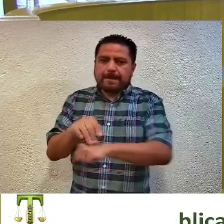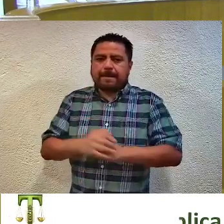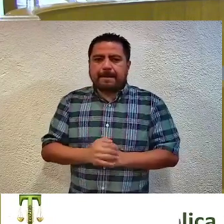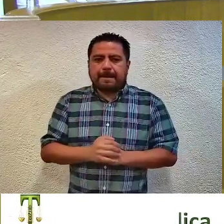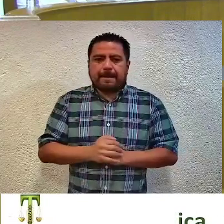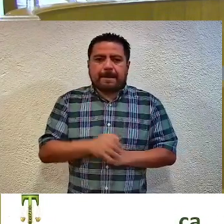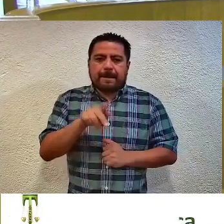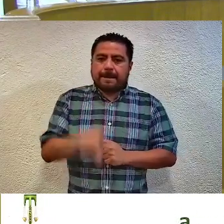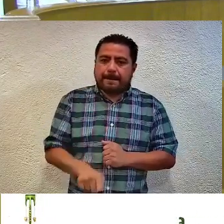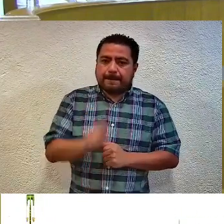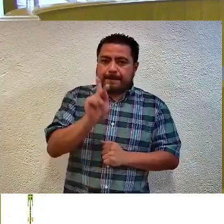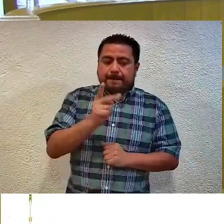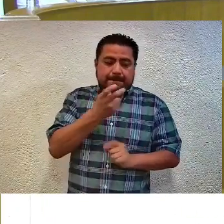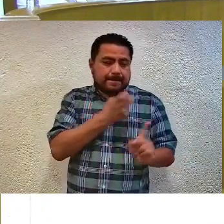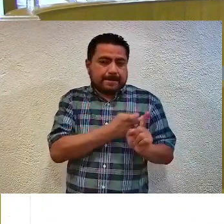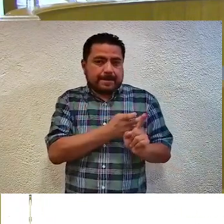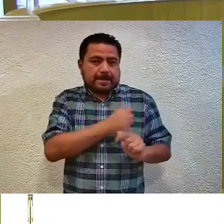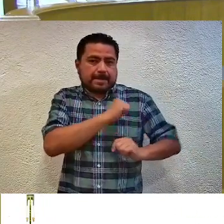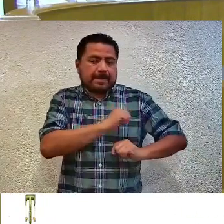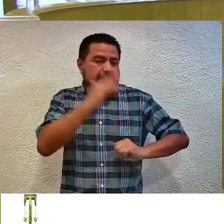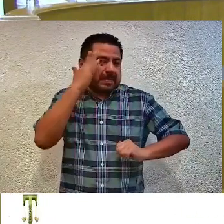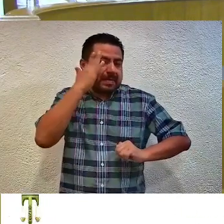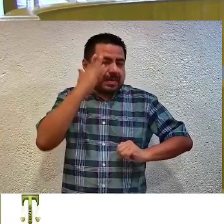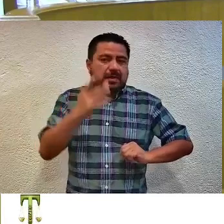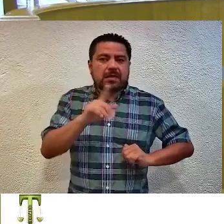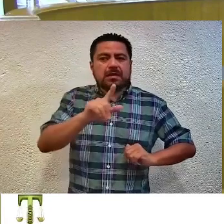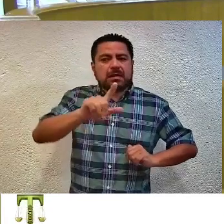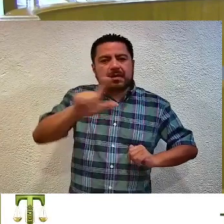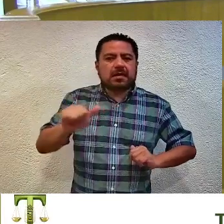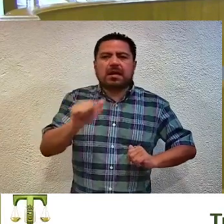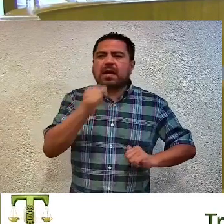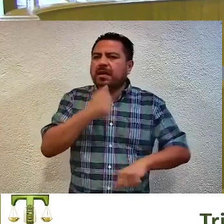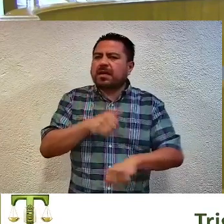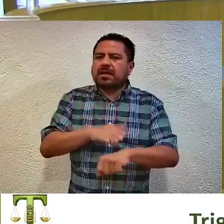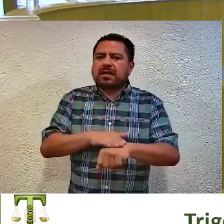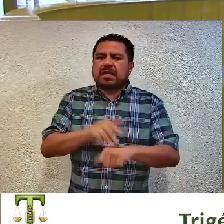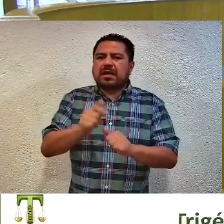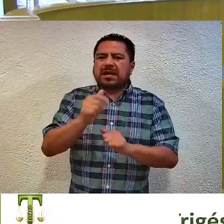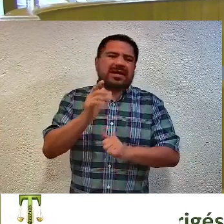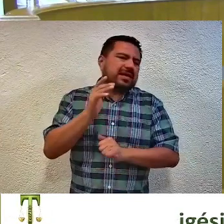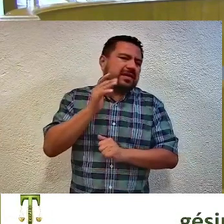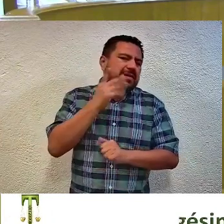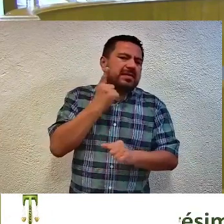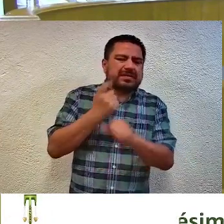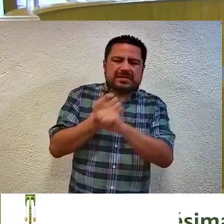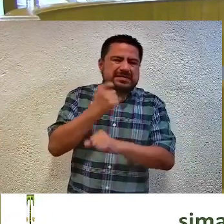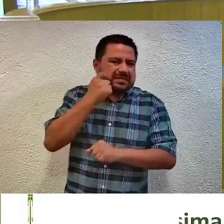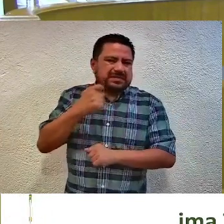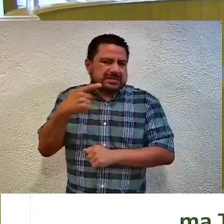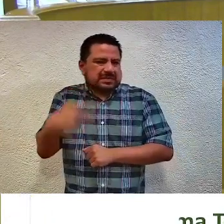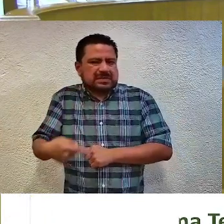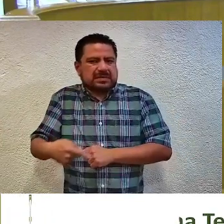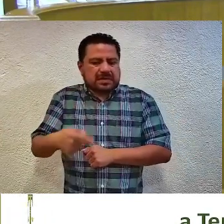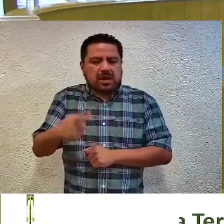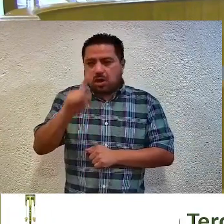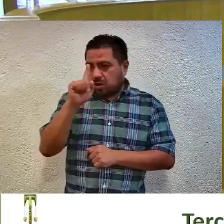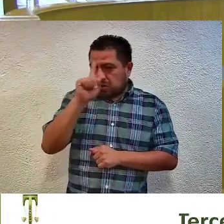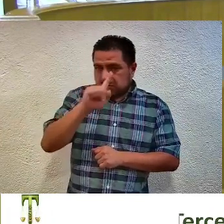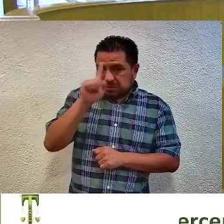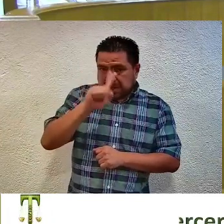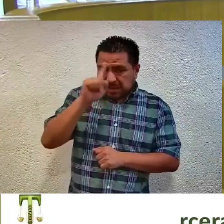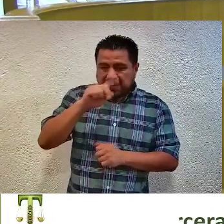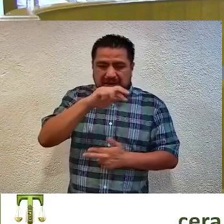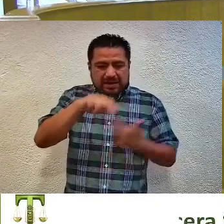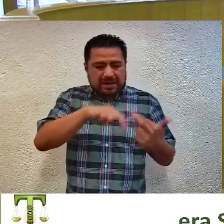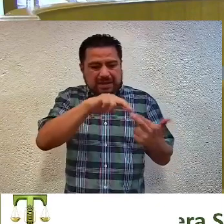Sin embargo, este órgano jurisdiccional estima que, no obstante la inexistencia de la omisión legislativa, tratándose de las consejerías de los consejos